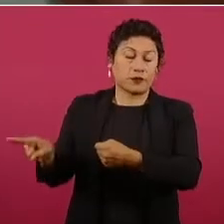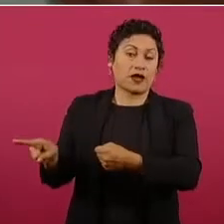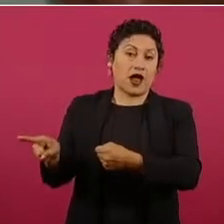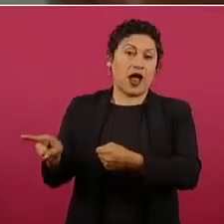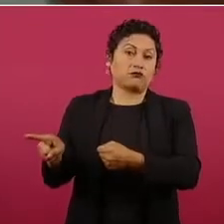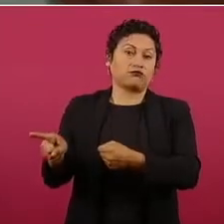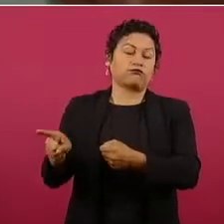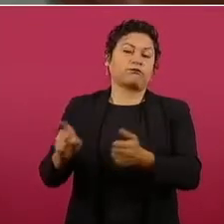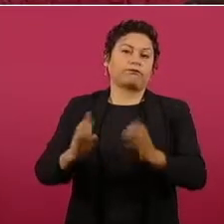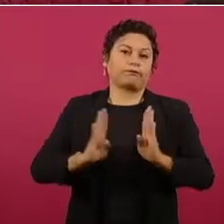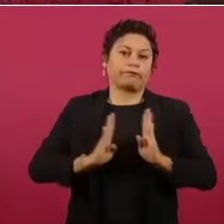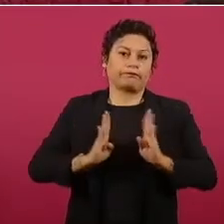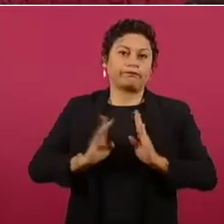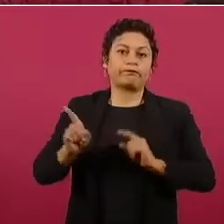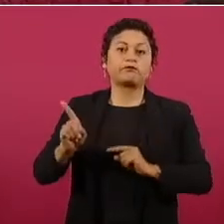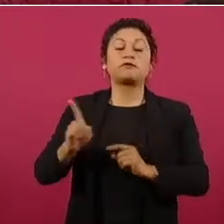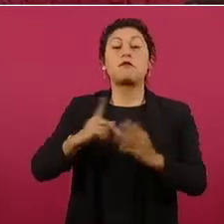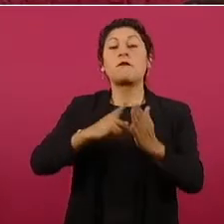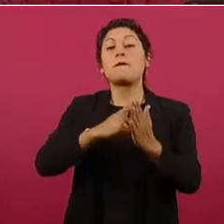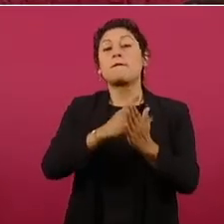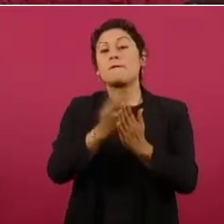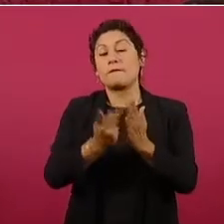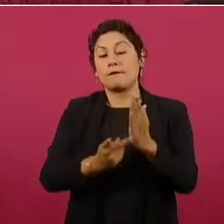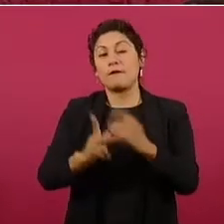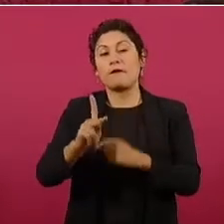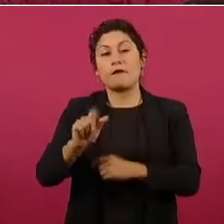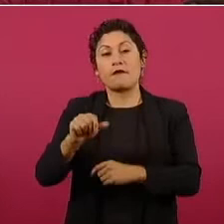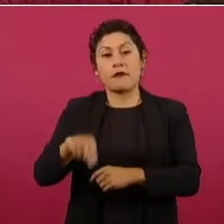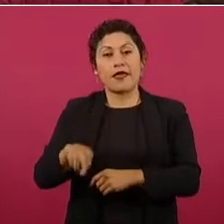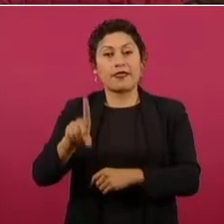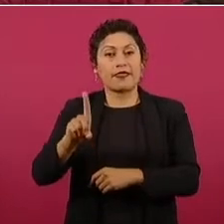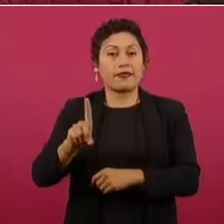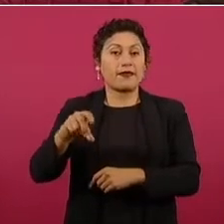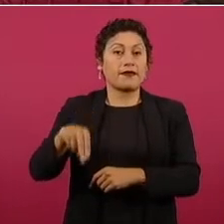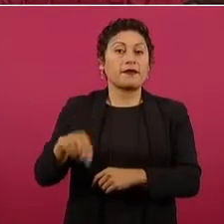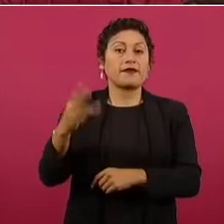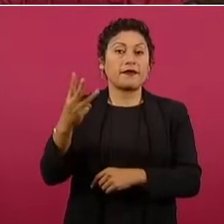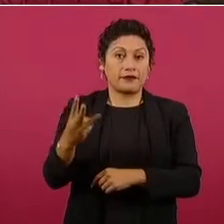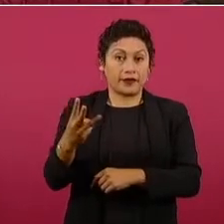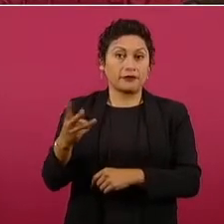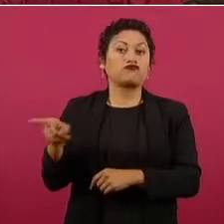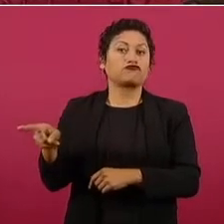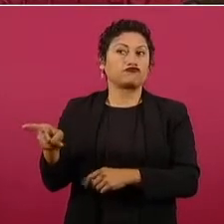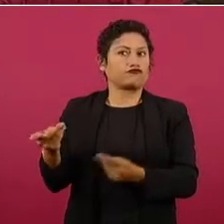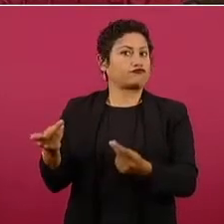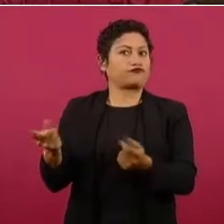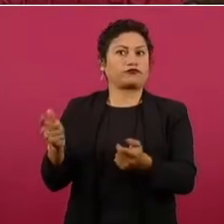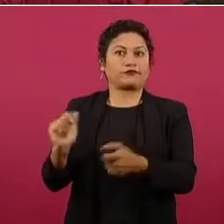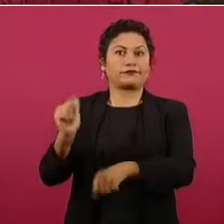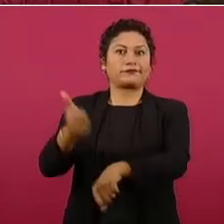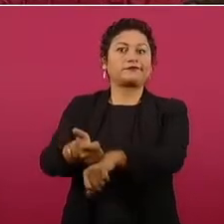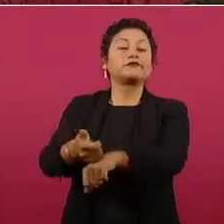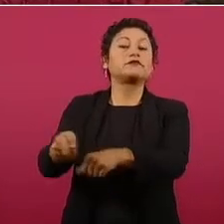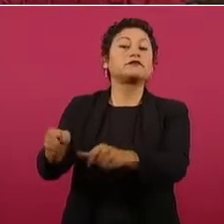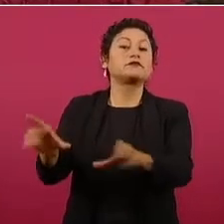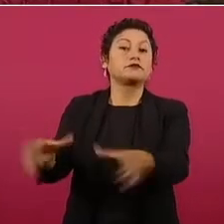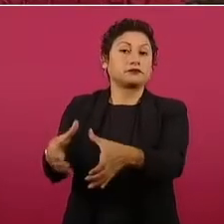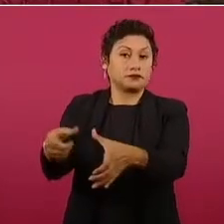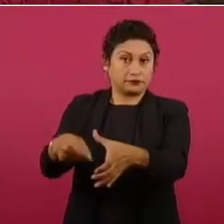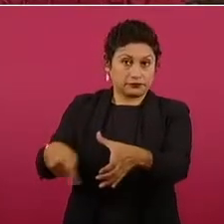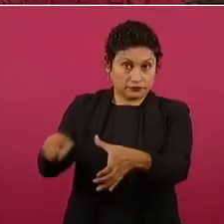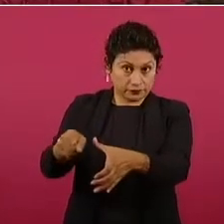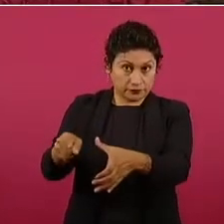Secretaría de Seguridad Pública Ciudadana. Destaca que en este momento hay más elementos de la Guardia Nacional cuidando a la ciudadanía que